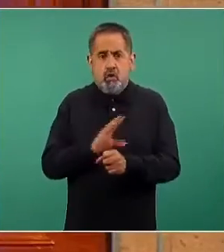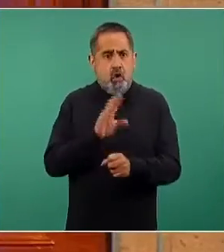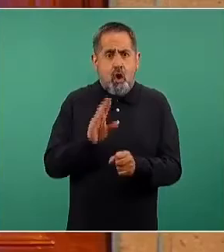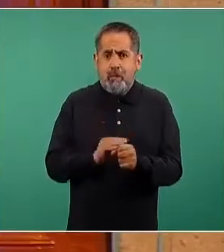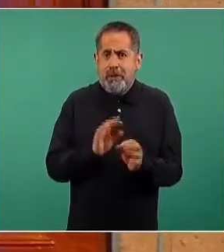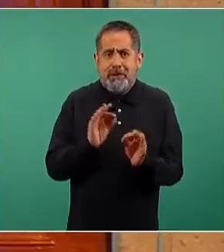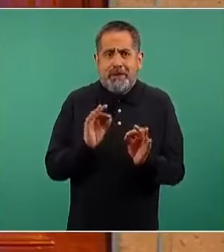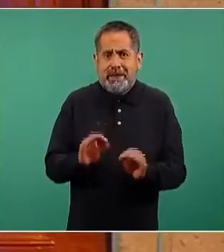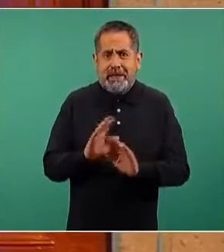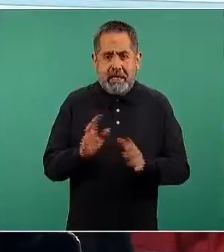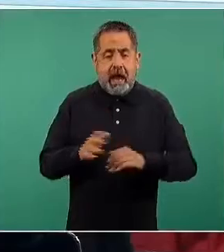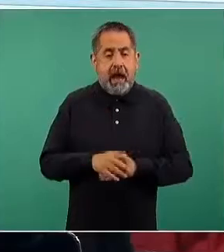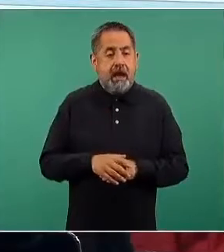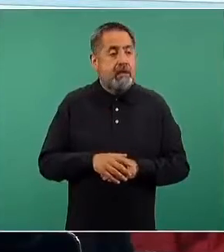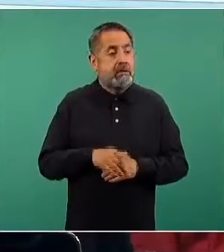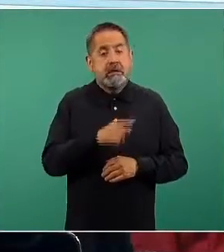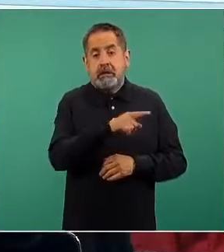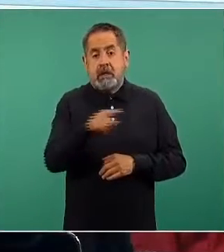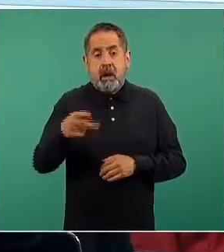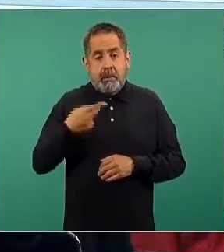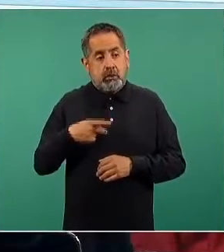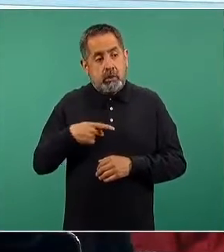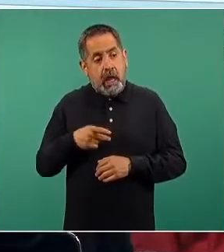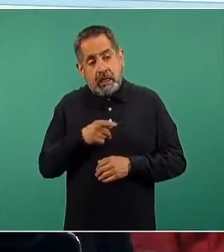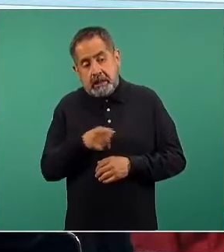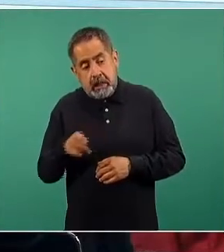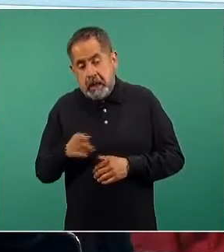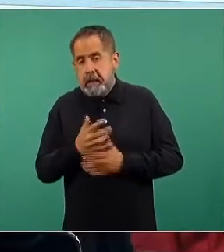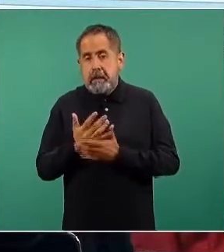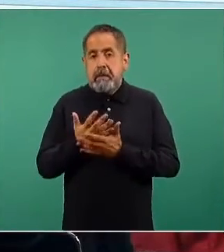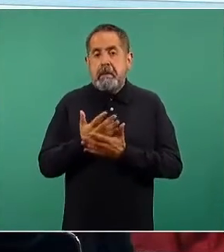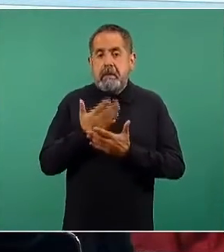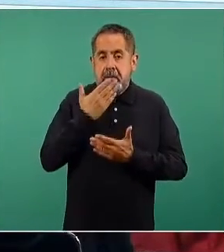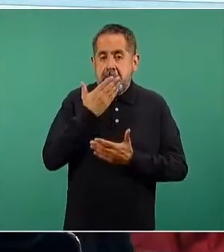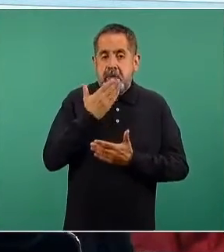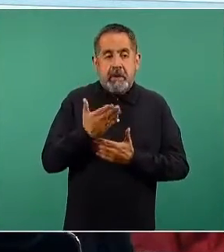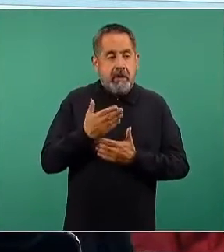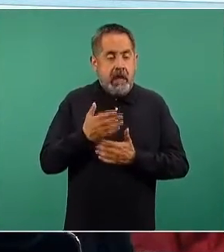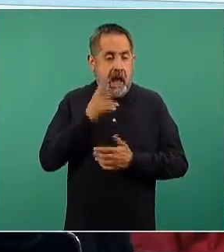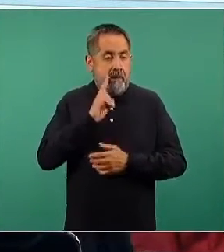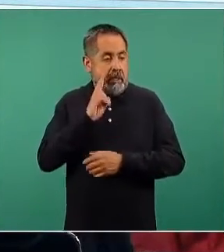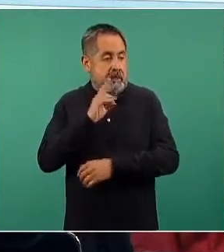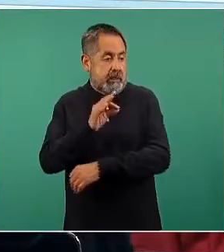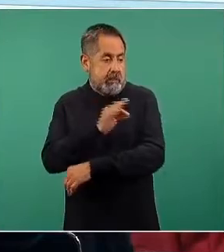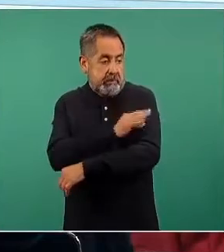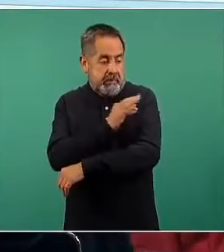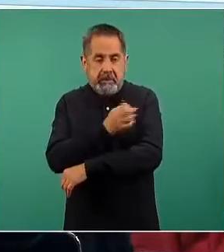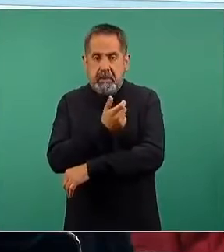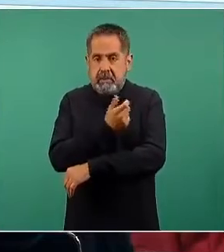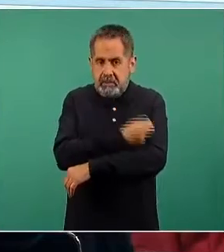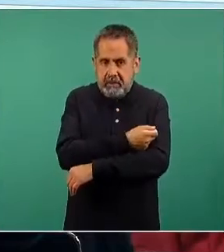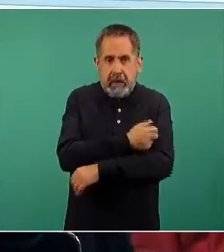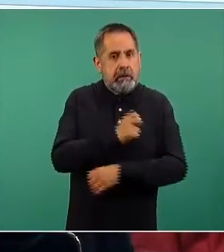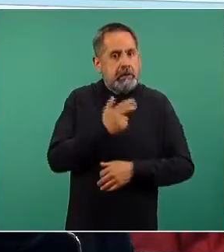decir, personas, un grupo de personas a las cuales estamos esperando que la eficacia, en su momento,